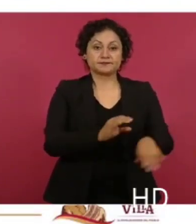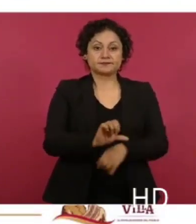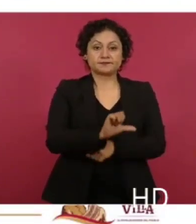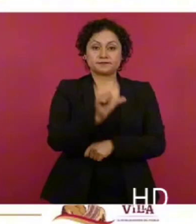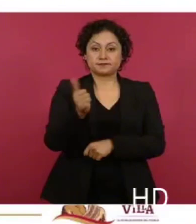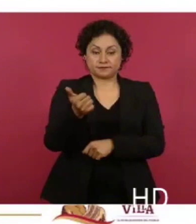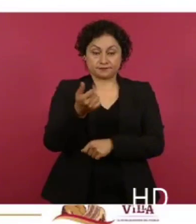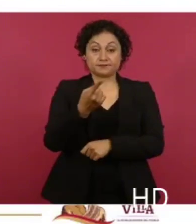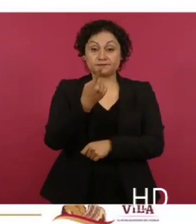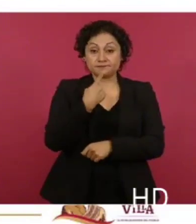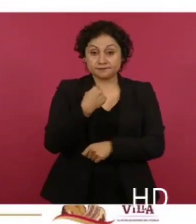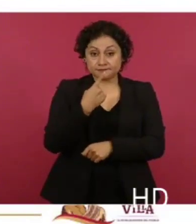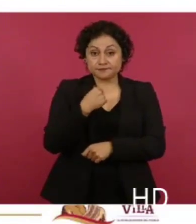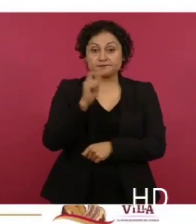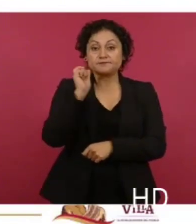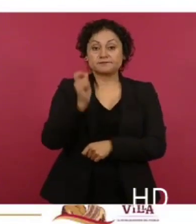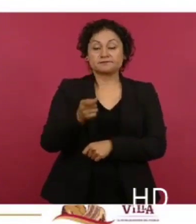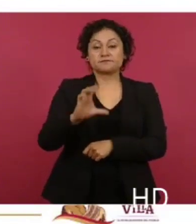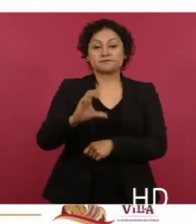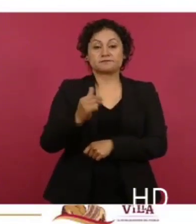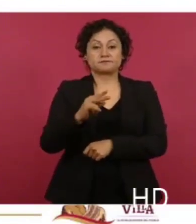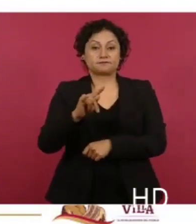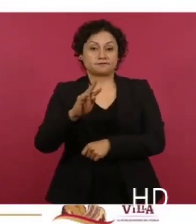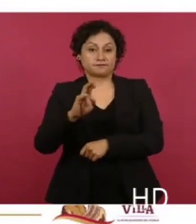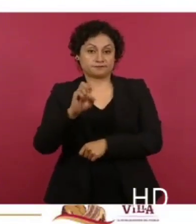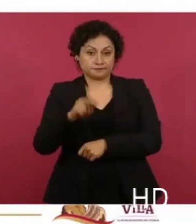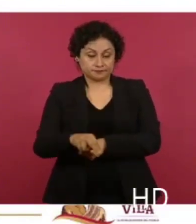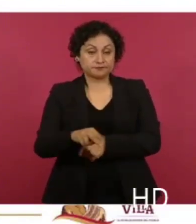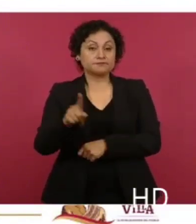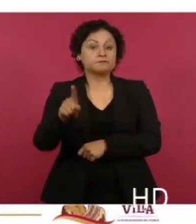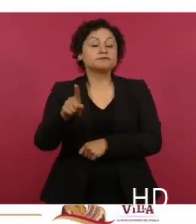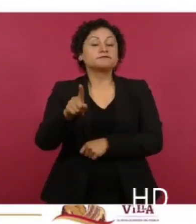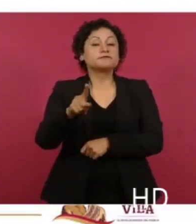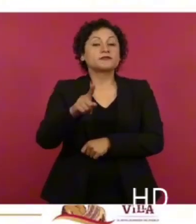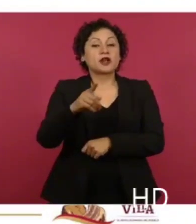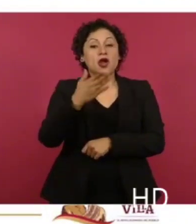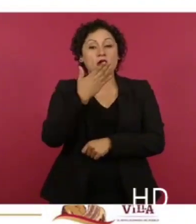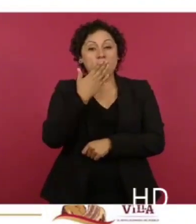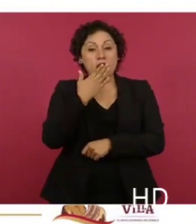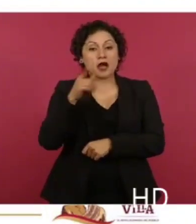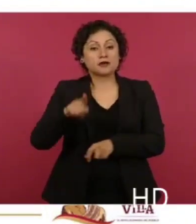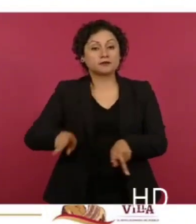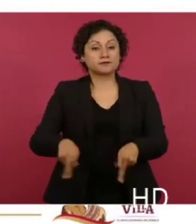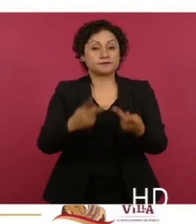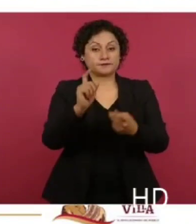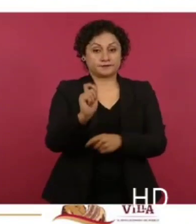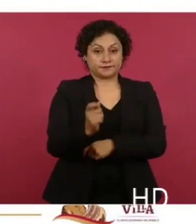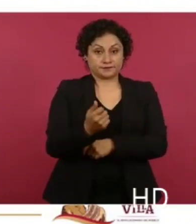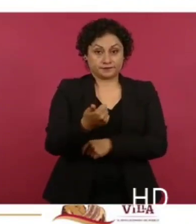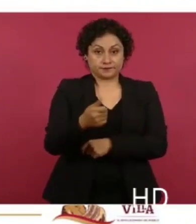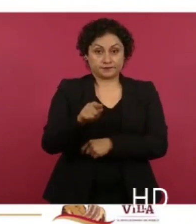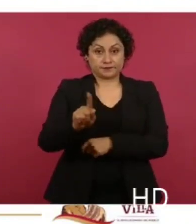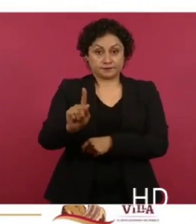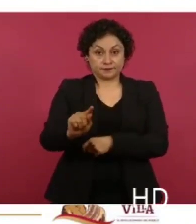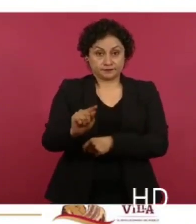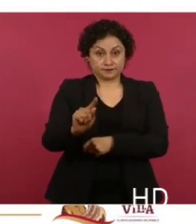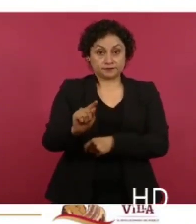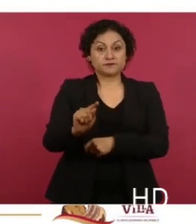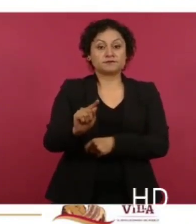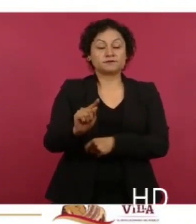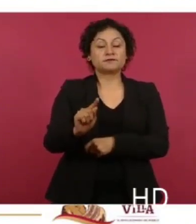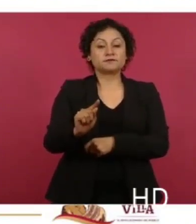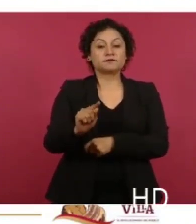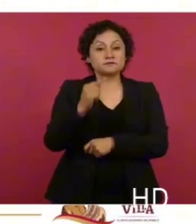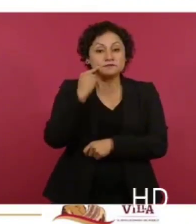de alto octanaje, Chevron en Hermosillo, Sonora, ofreció este producto en 26 pesos con 70 centavos y un